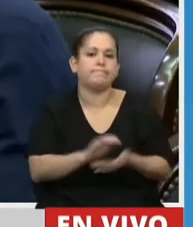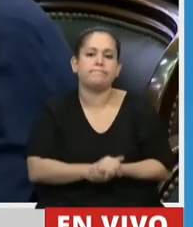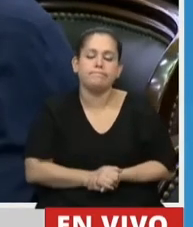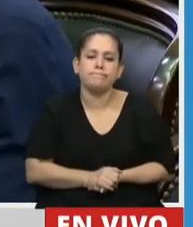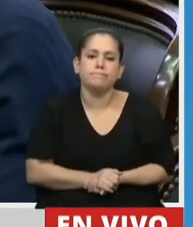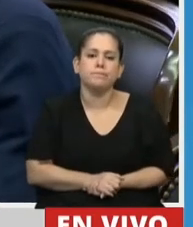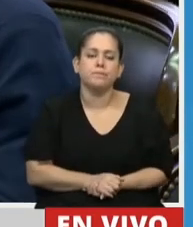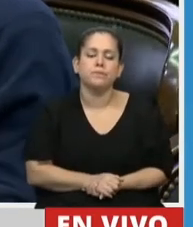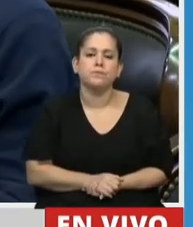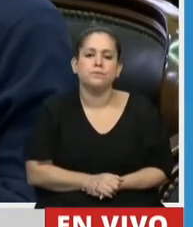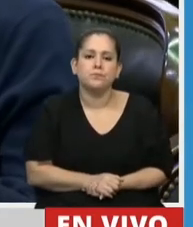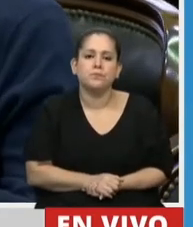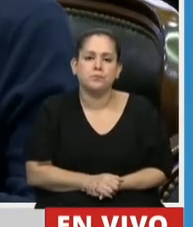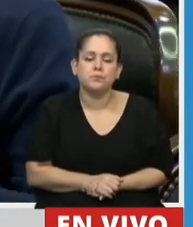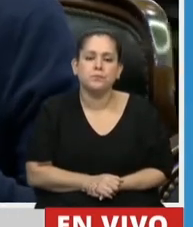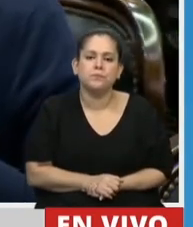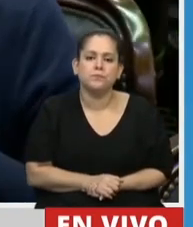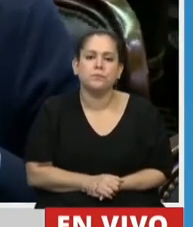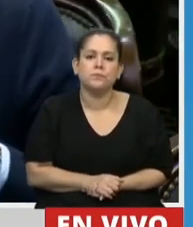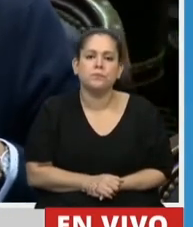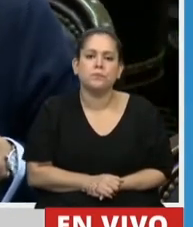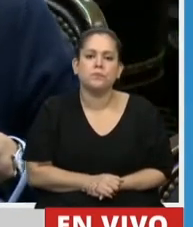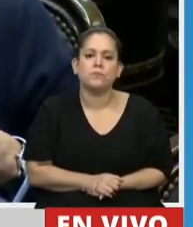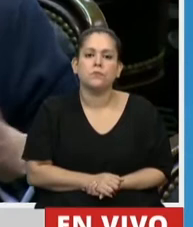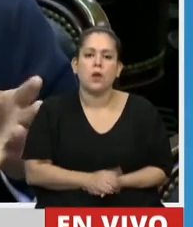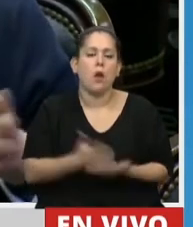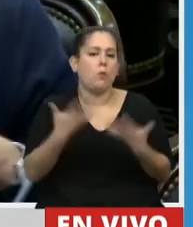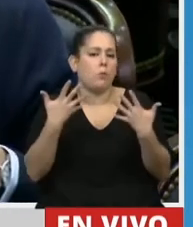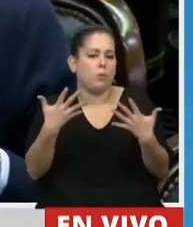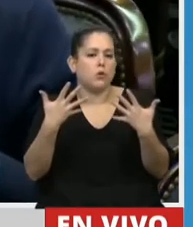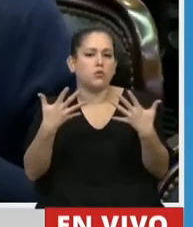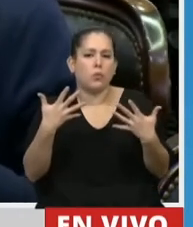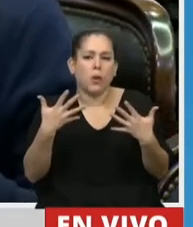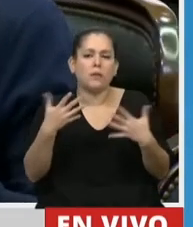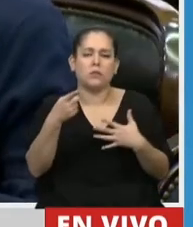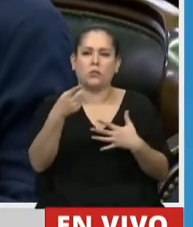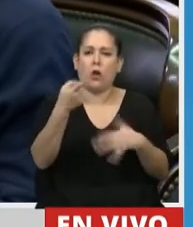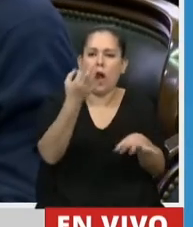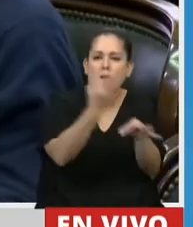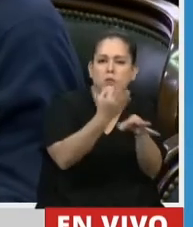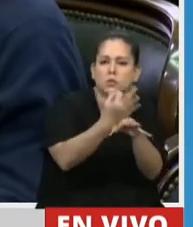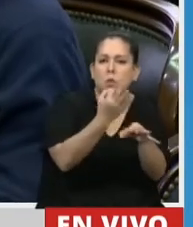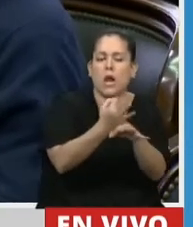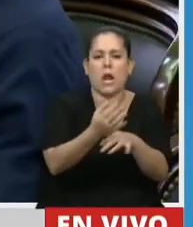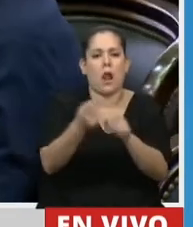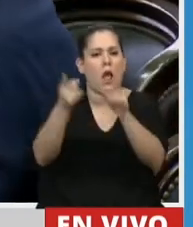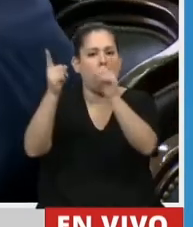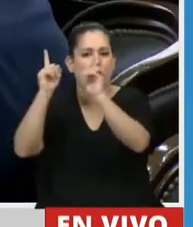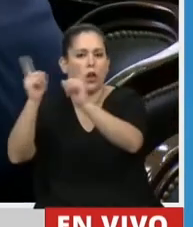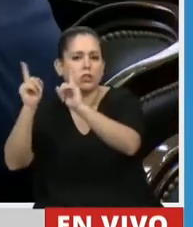mire, por supuesto, la escuela, nuestros docentes,